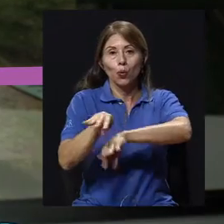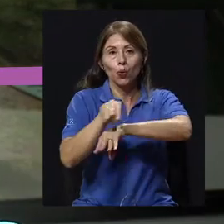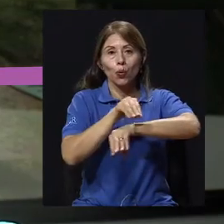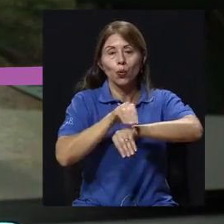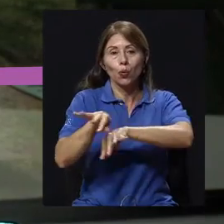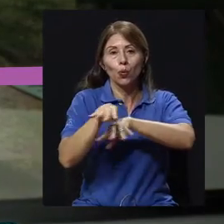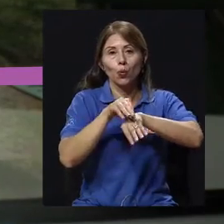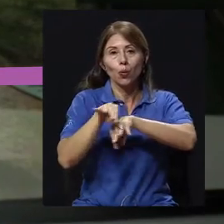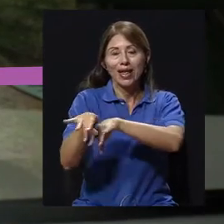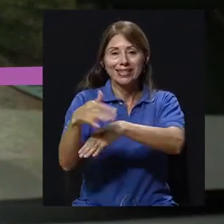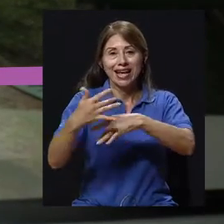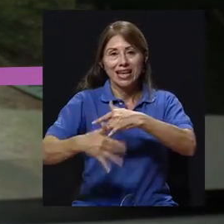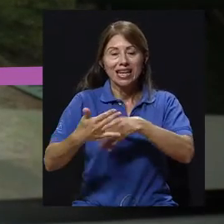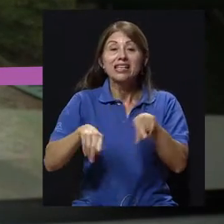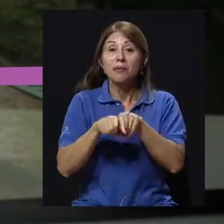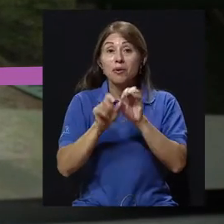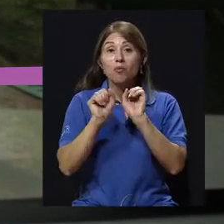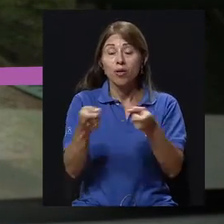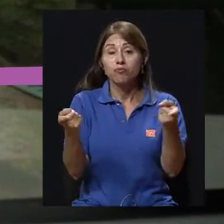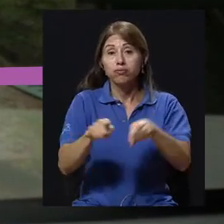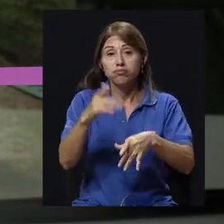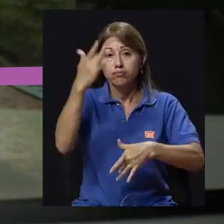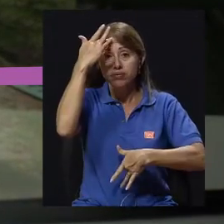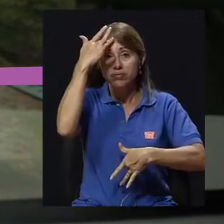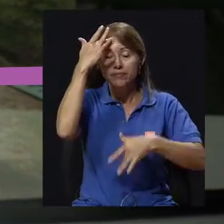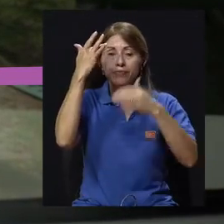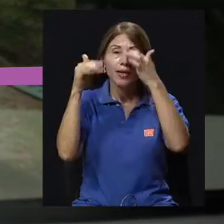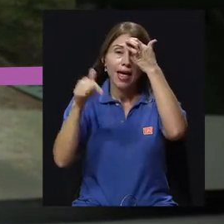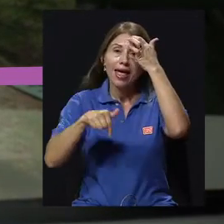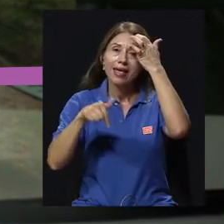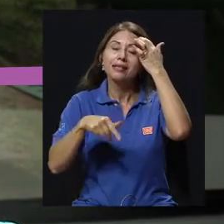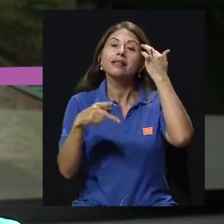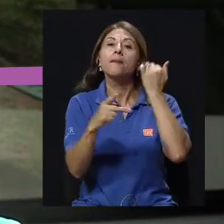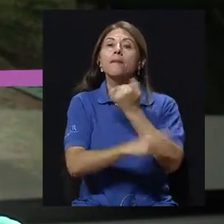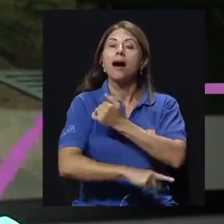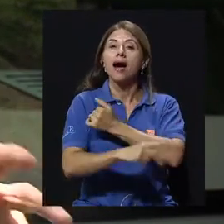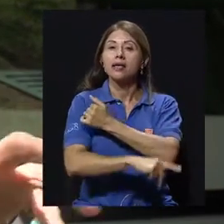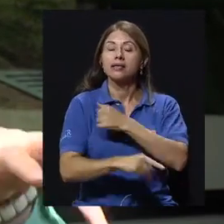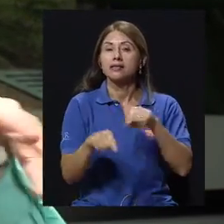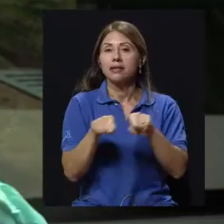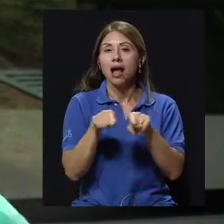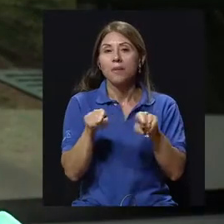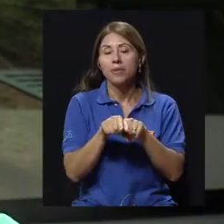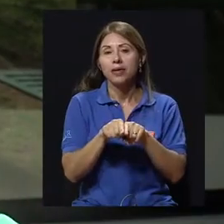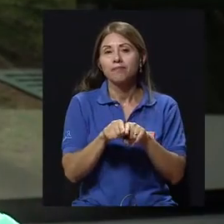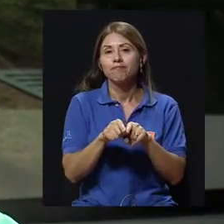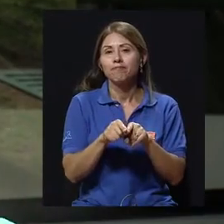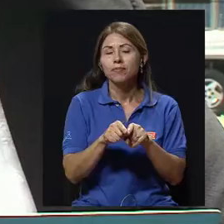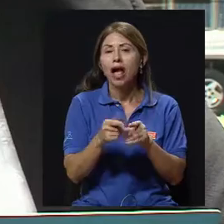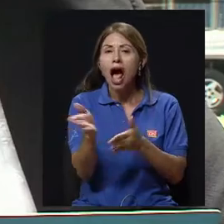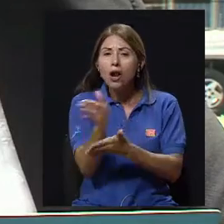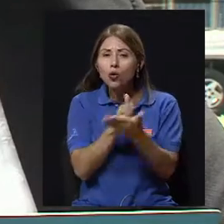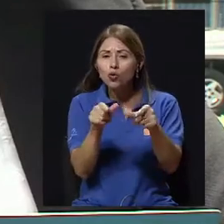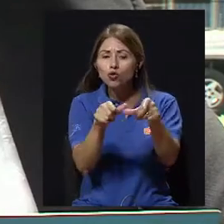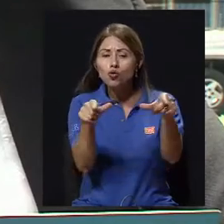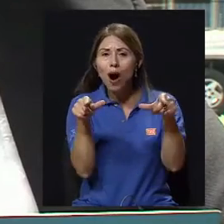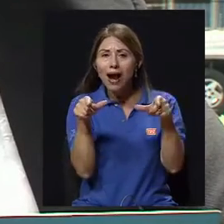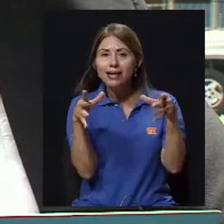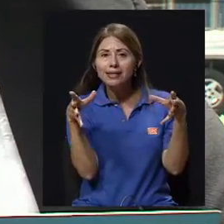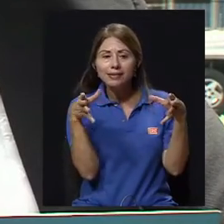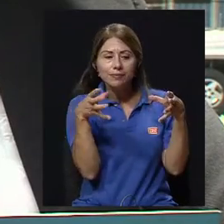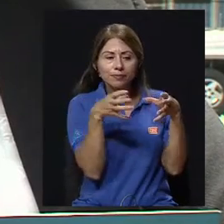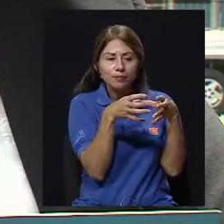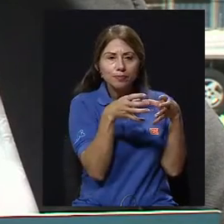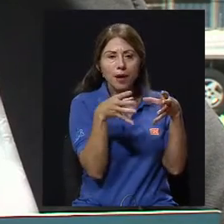En este país, por cierto, hubo algunas áreas focales en el país